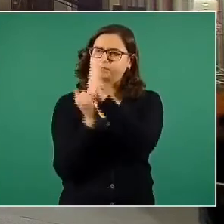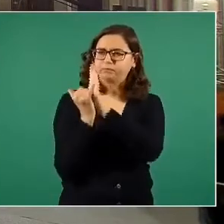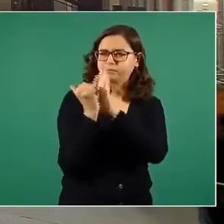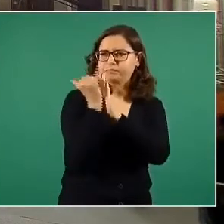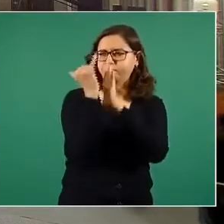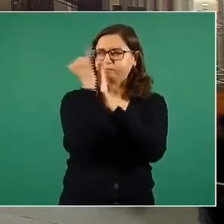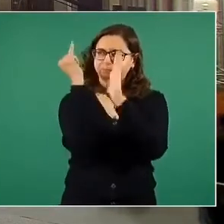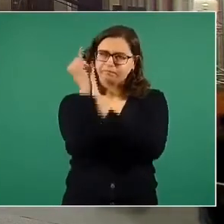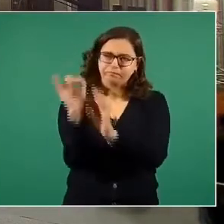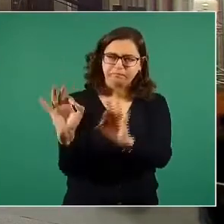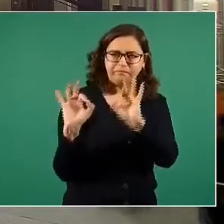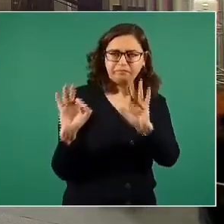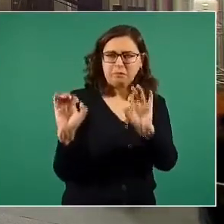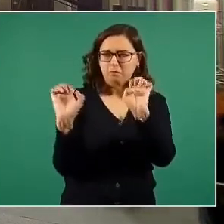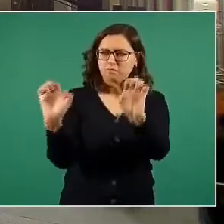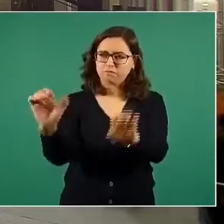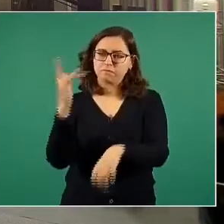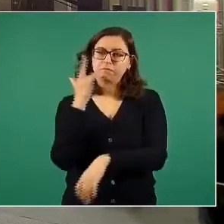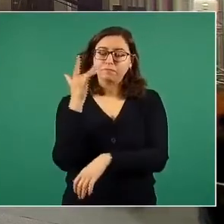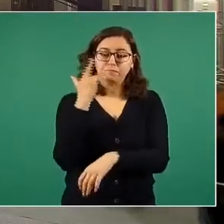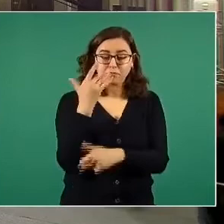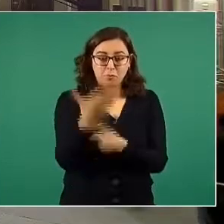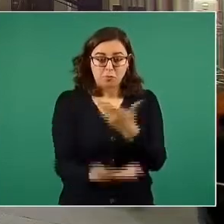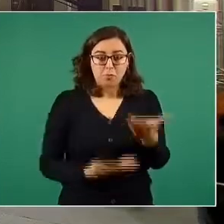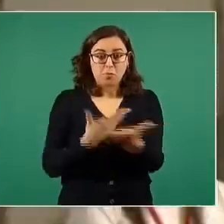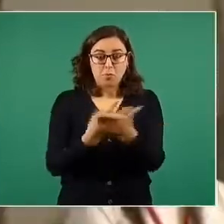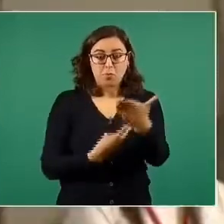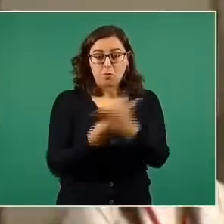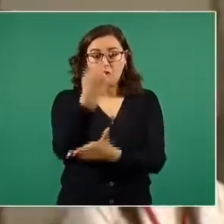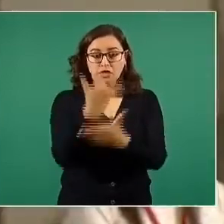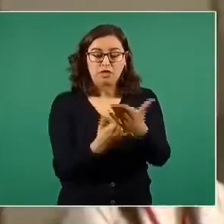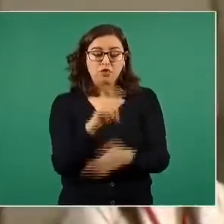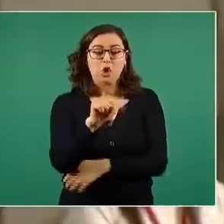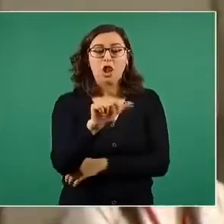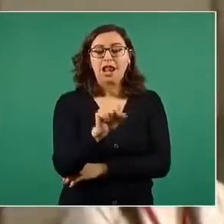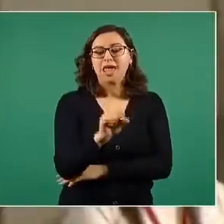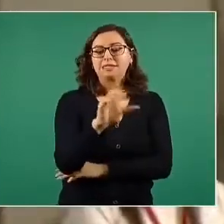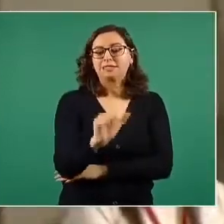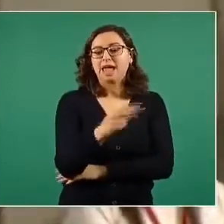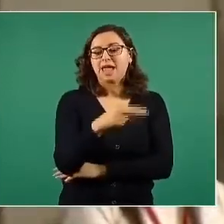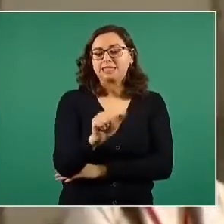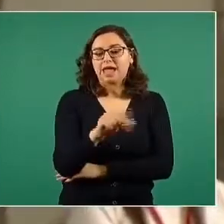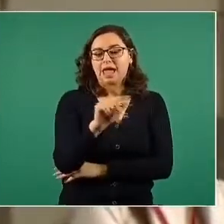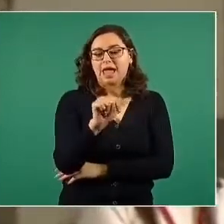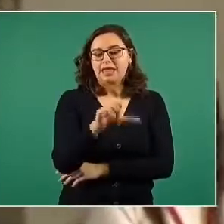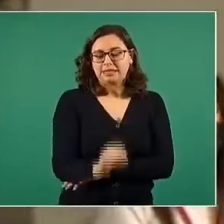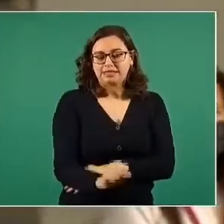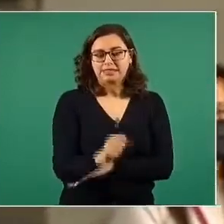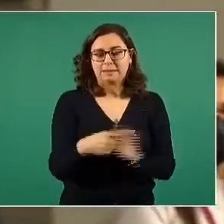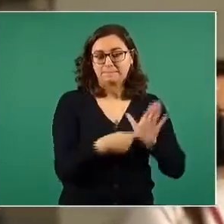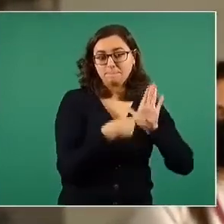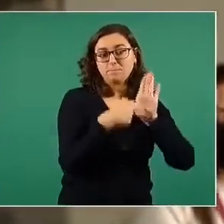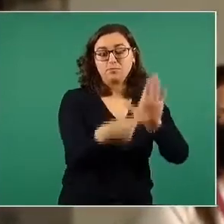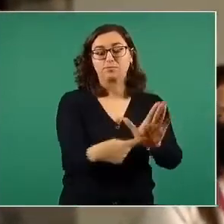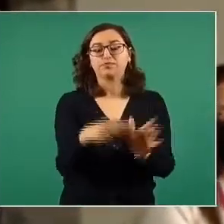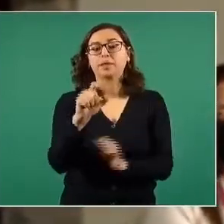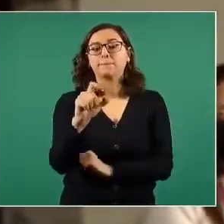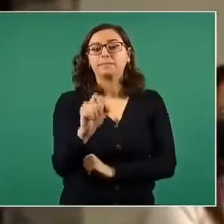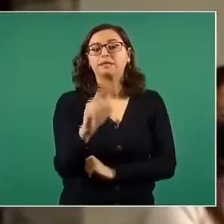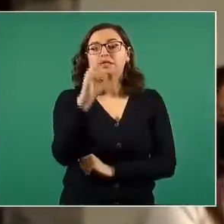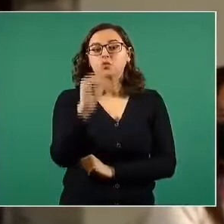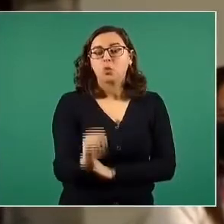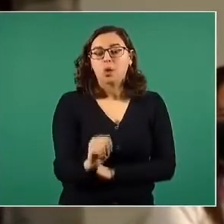mostraba los detalles del proyecto Las Cañadas. Veintinueve mil lotes para residencias que